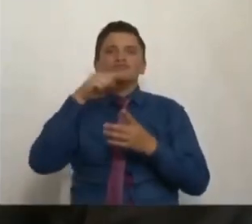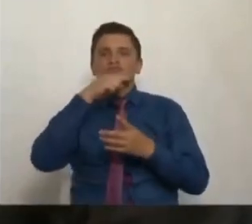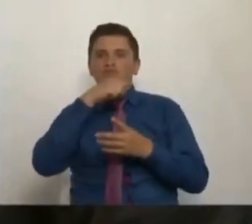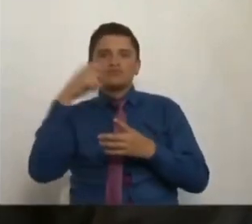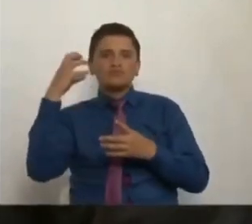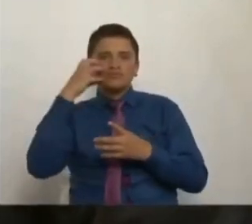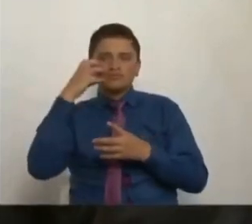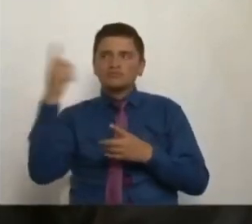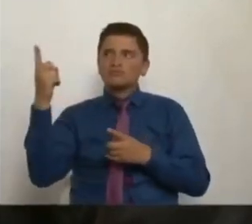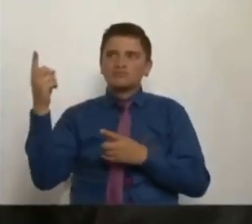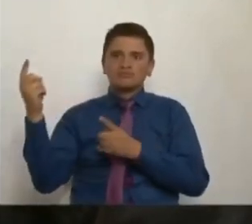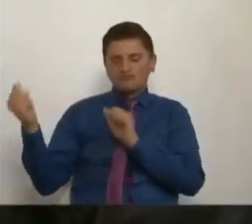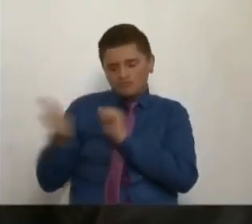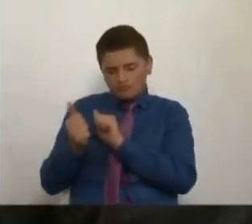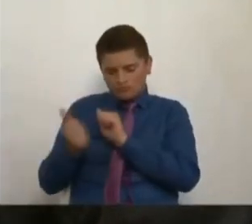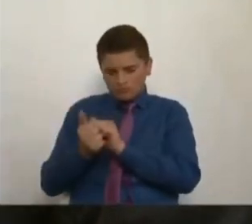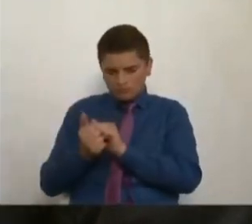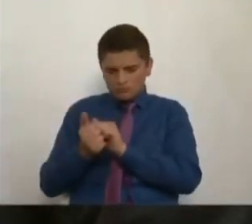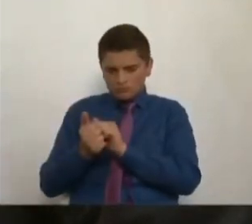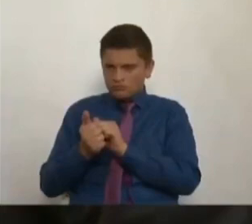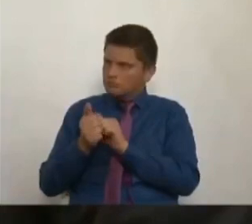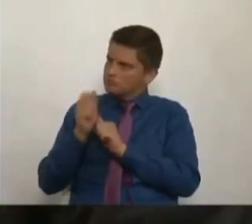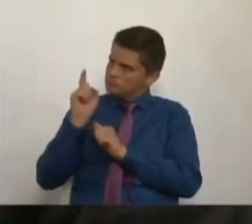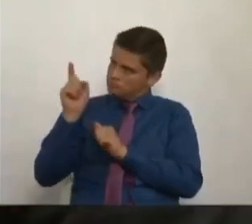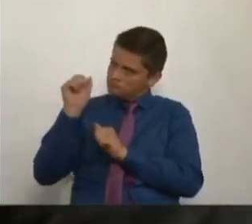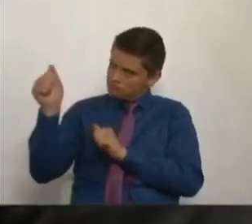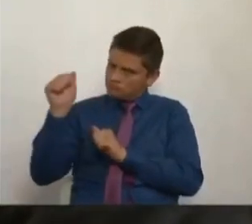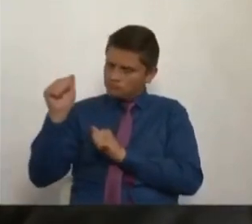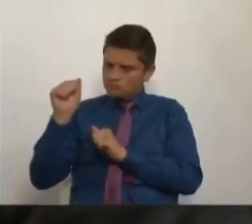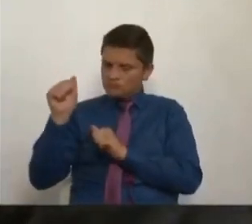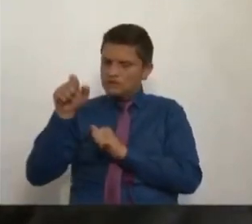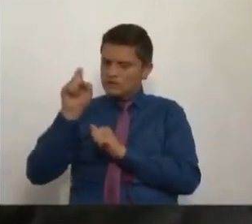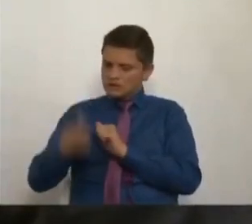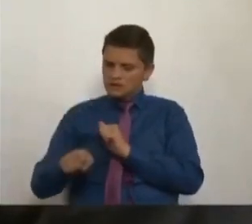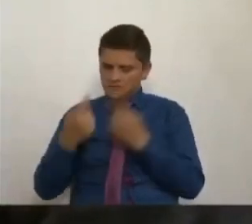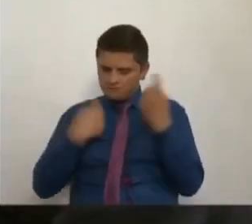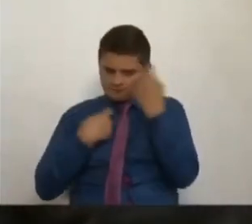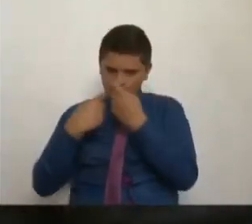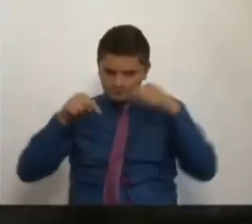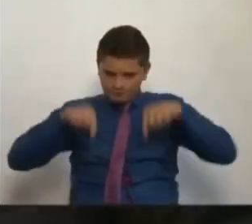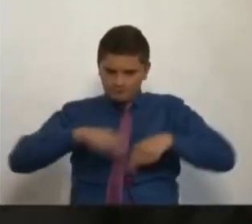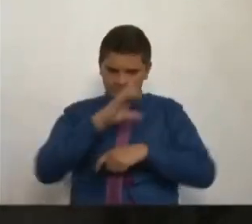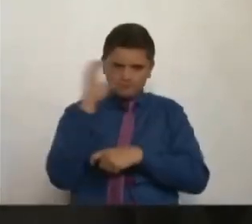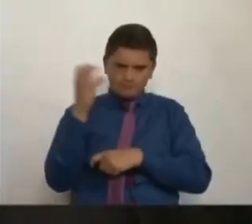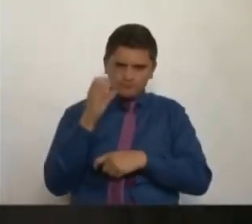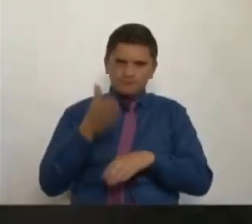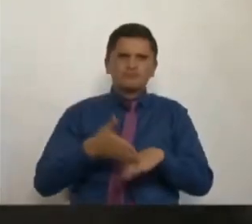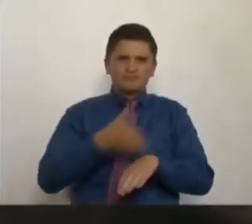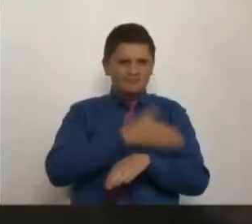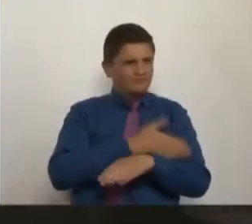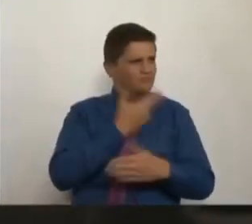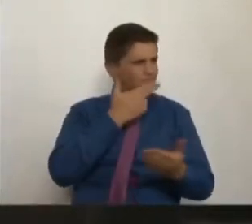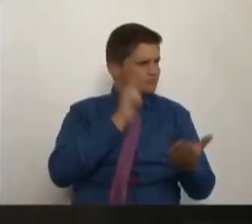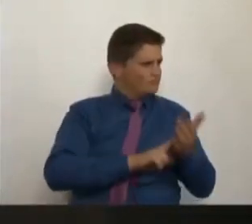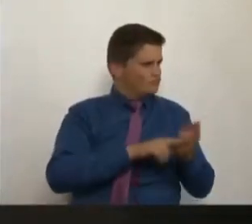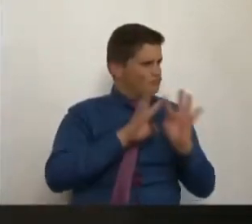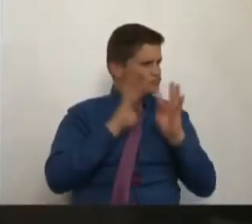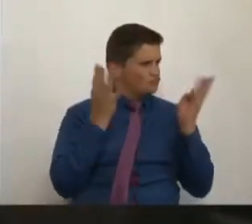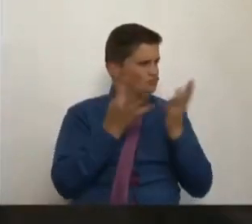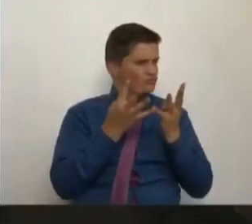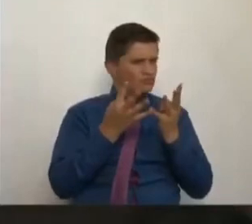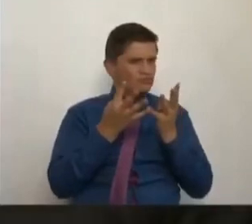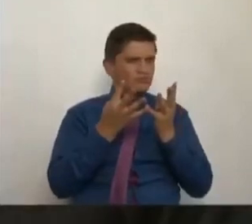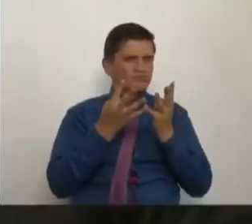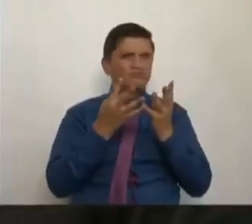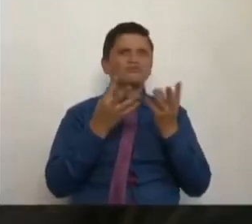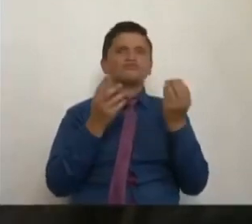debería pensarse en este país y hay una carta firmada por todos los senadores de la bancada del